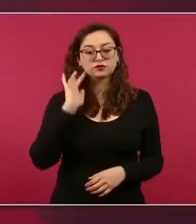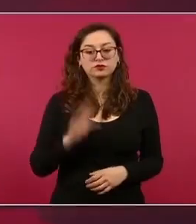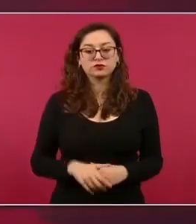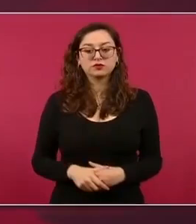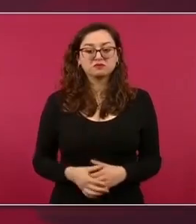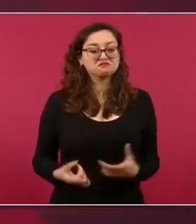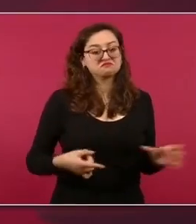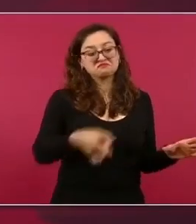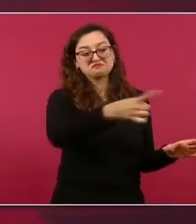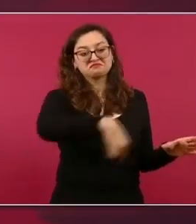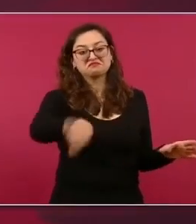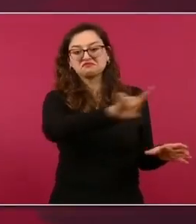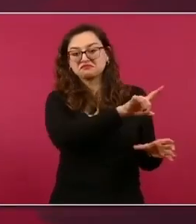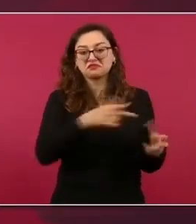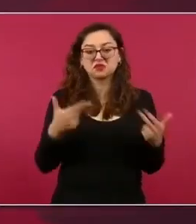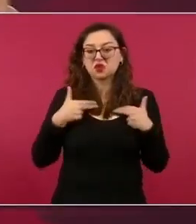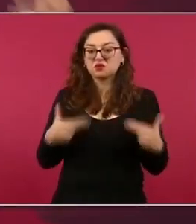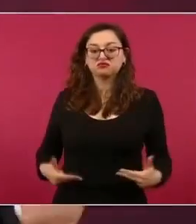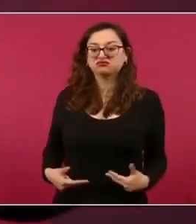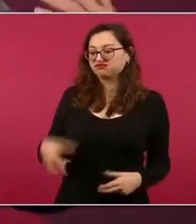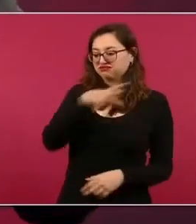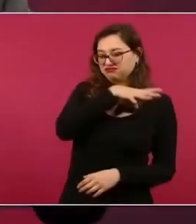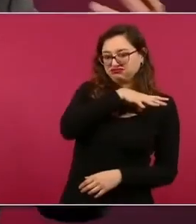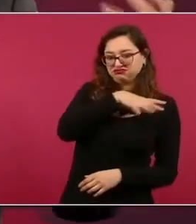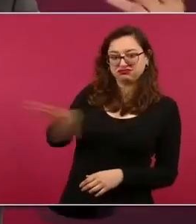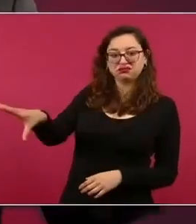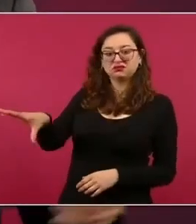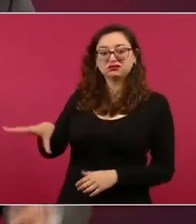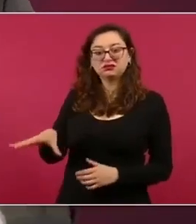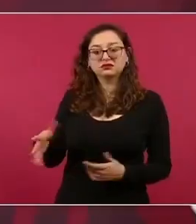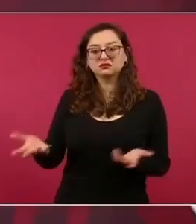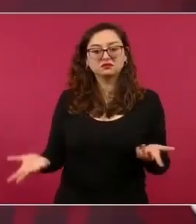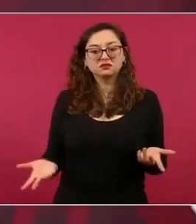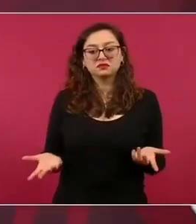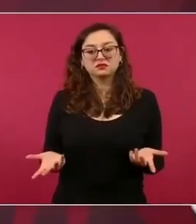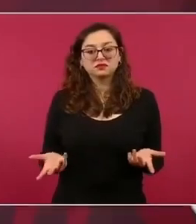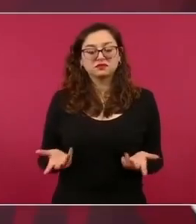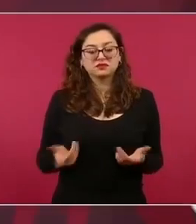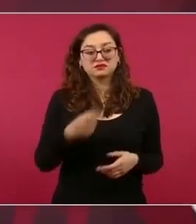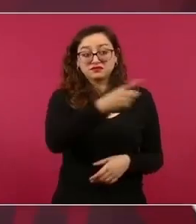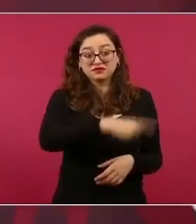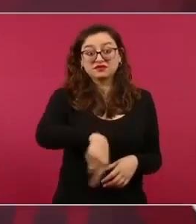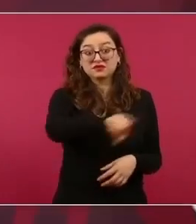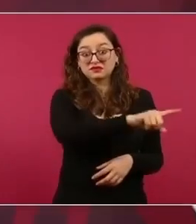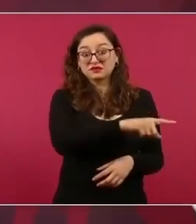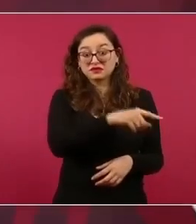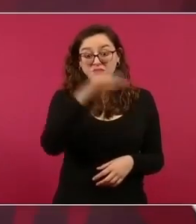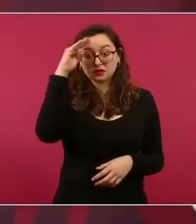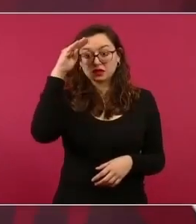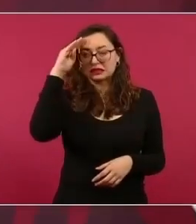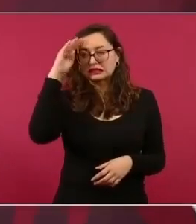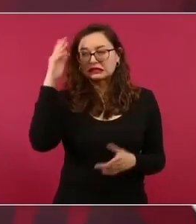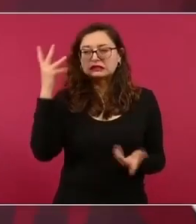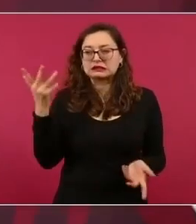que hasta desean que le vaya mal a la